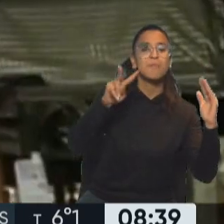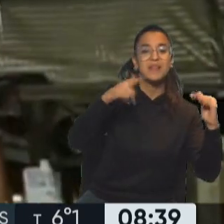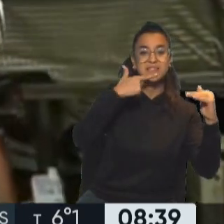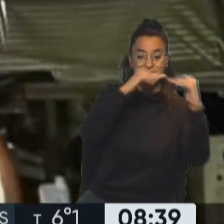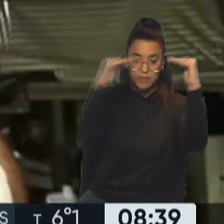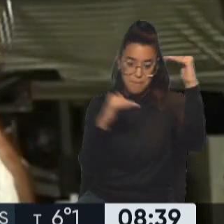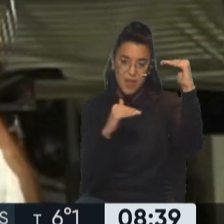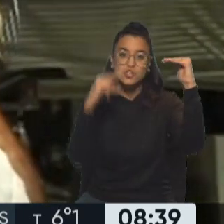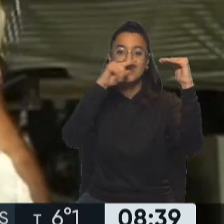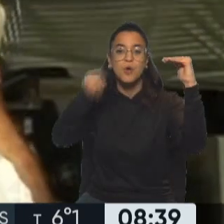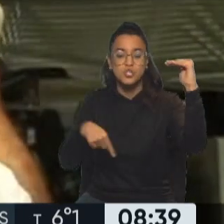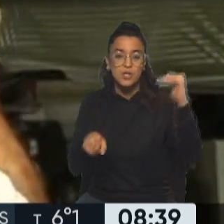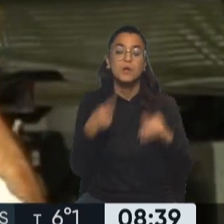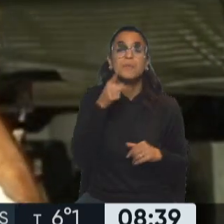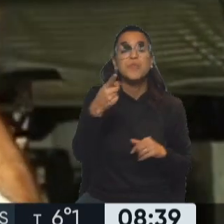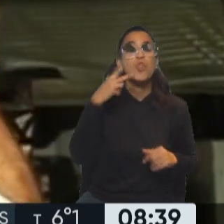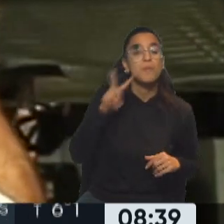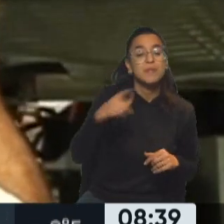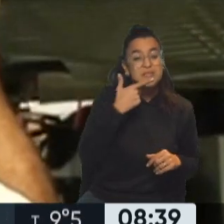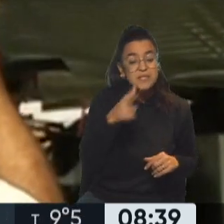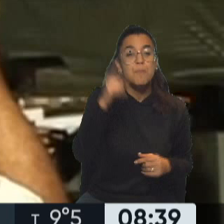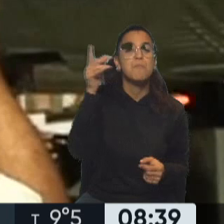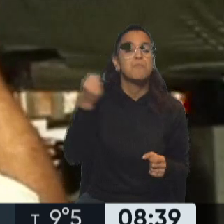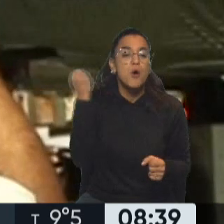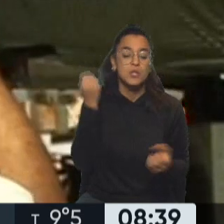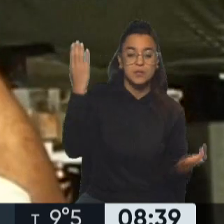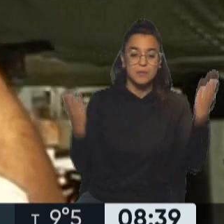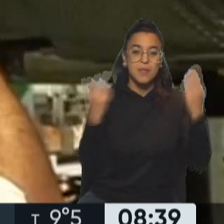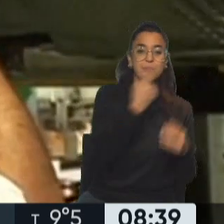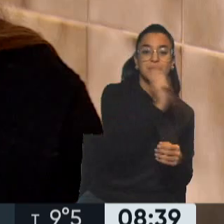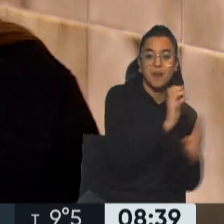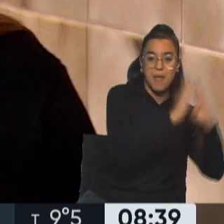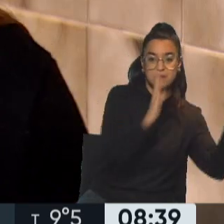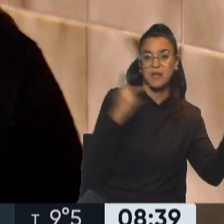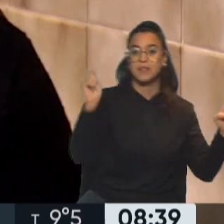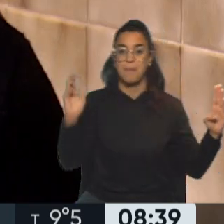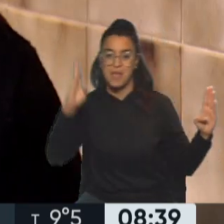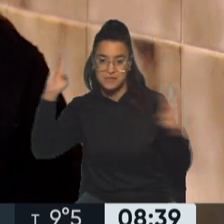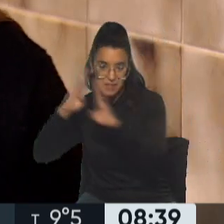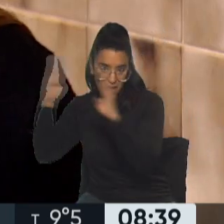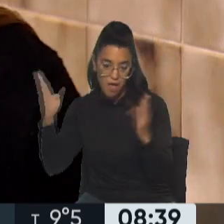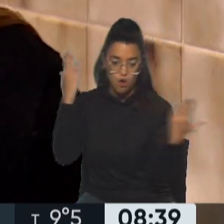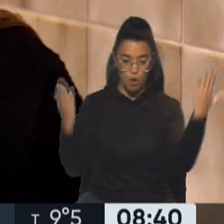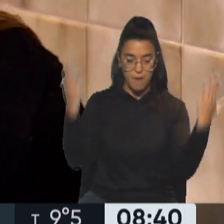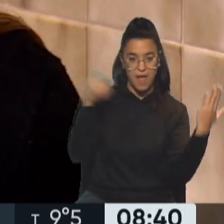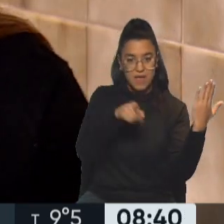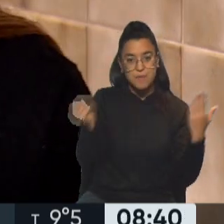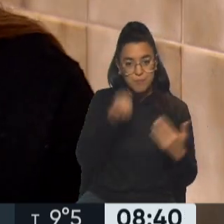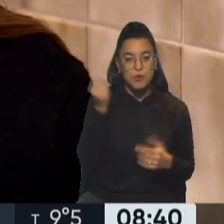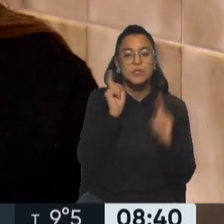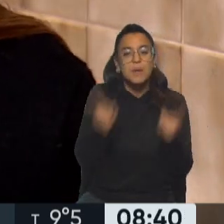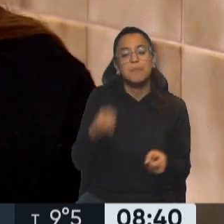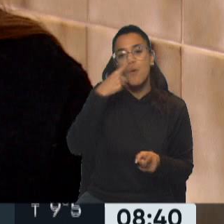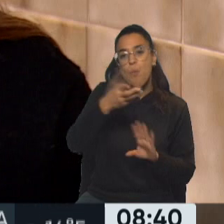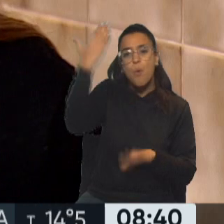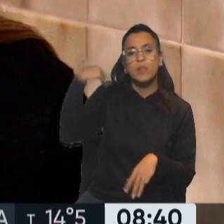Digo primer trimestre del 2017 porque es importante comparar trimestre con trimestre. Igualmente el último dato que teníamos también